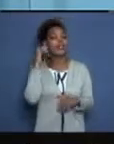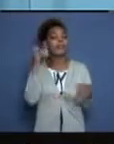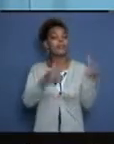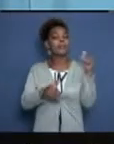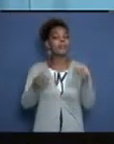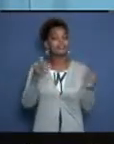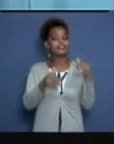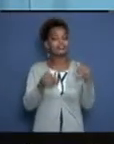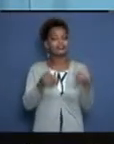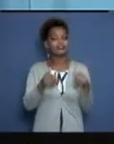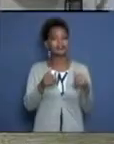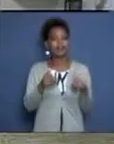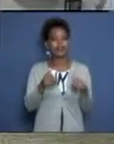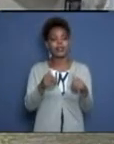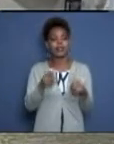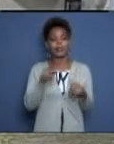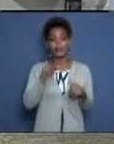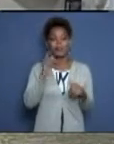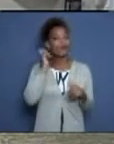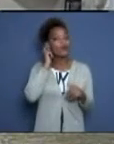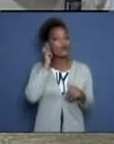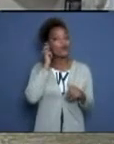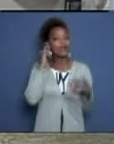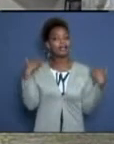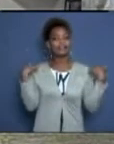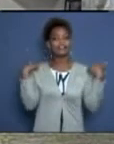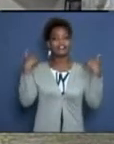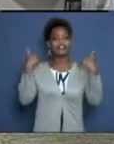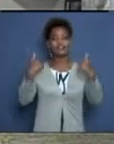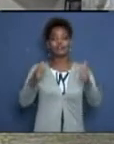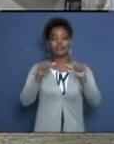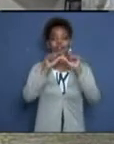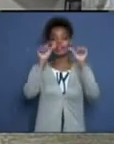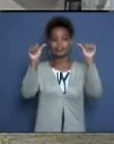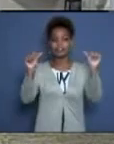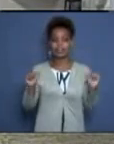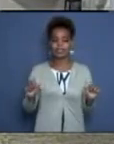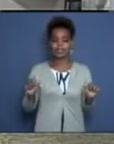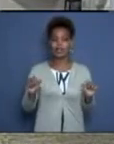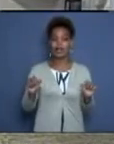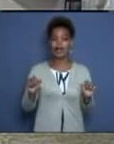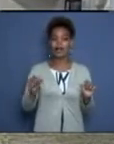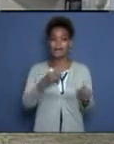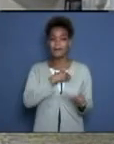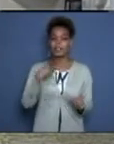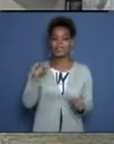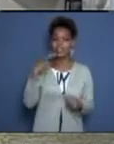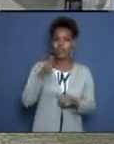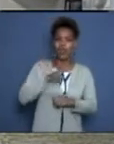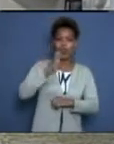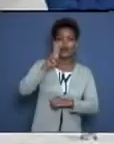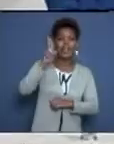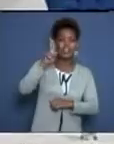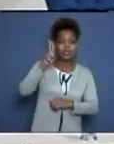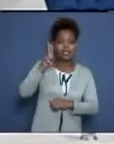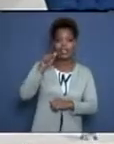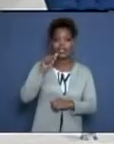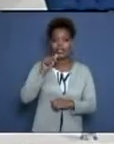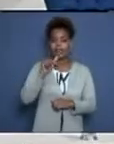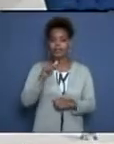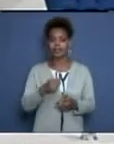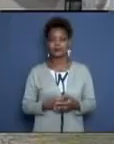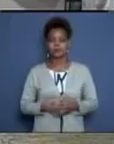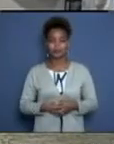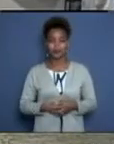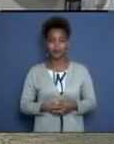Yuleidy Leiva Doymeadios, directora del Sistema Integral de Urgencia Médica en la provincia. Buenas tardes, licenciada. Buenas